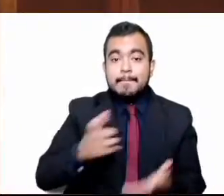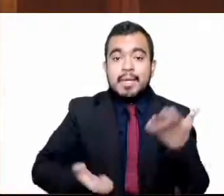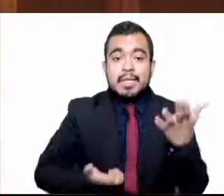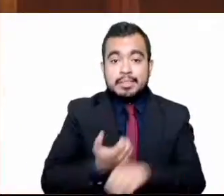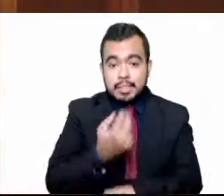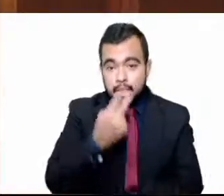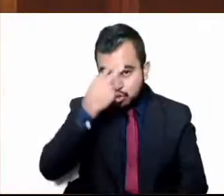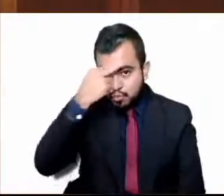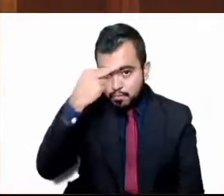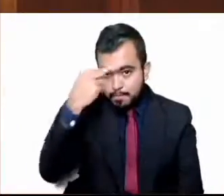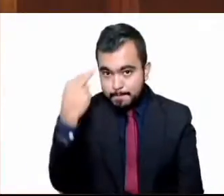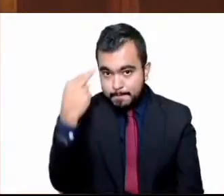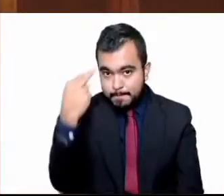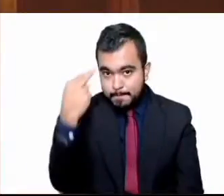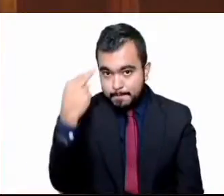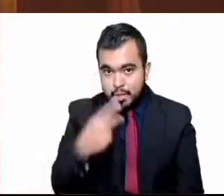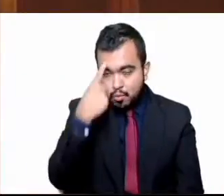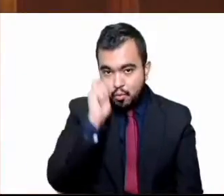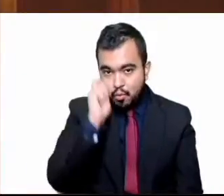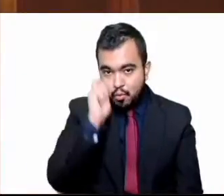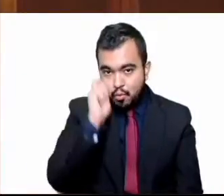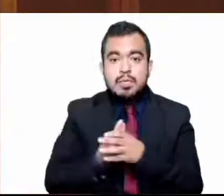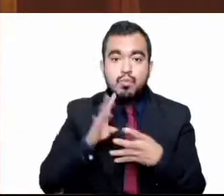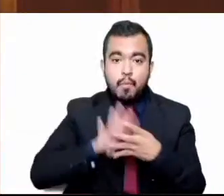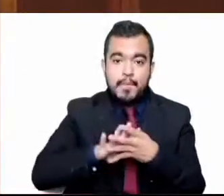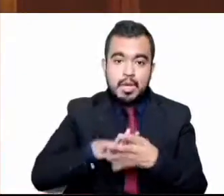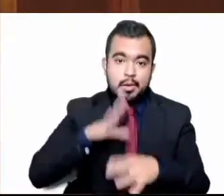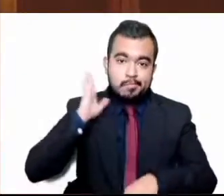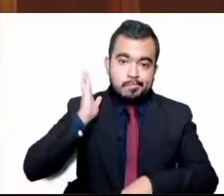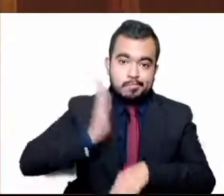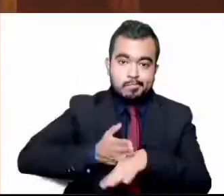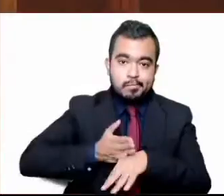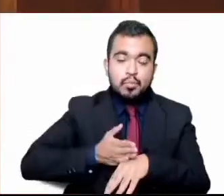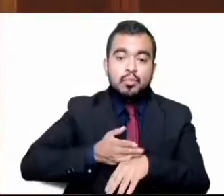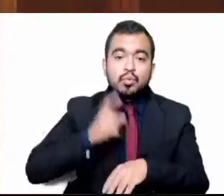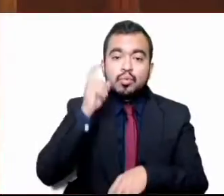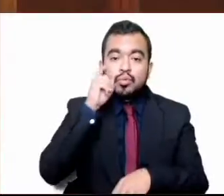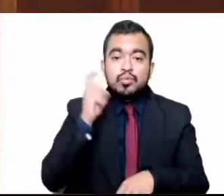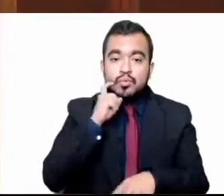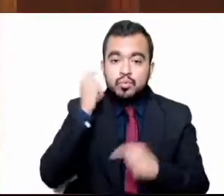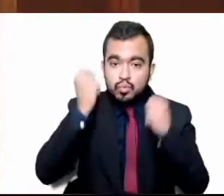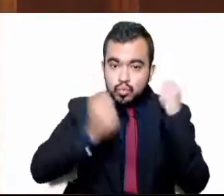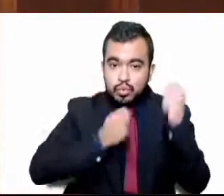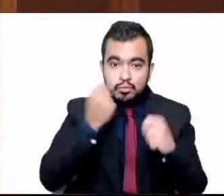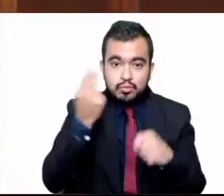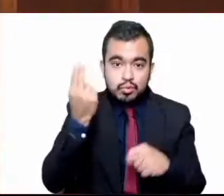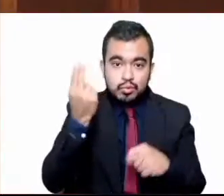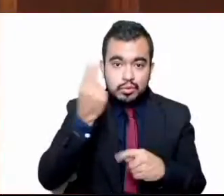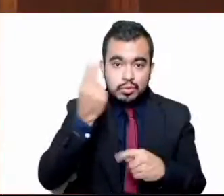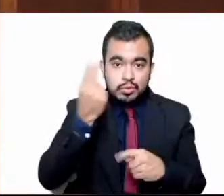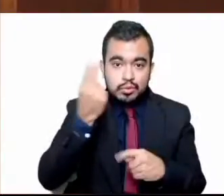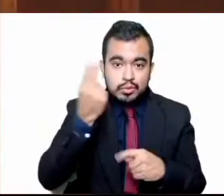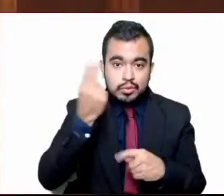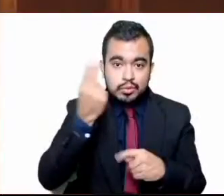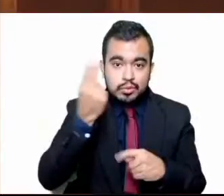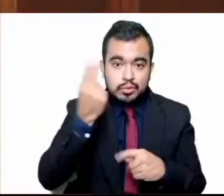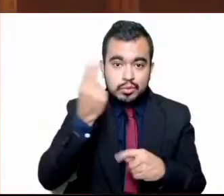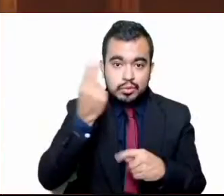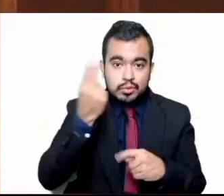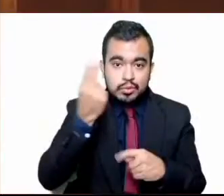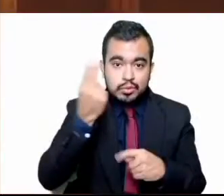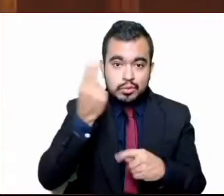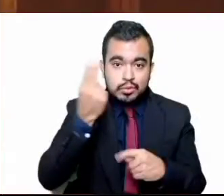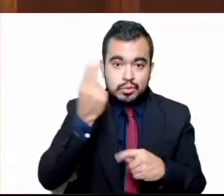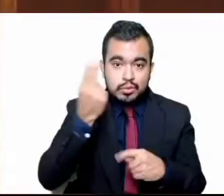tipo penal del turismo sexual, considerándolo como grave para que pueda ser sancionado debidamente. Además,